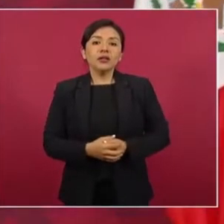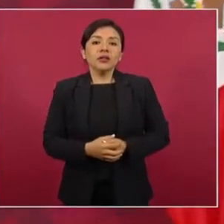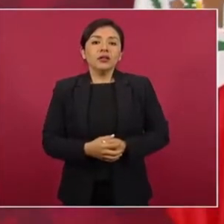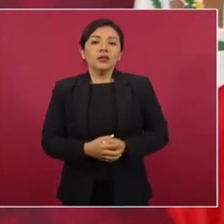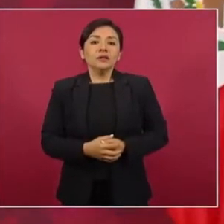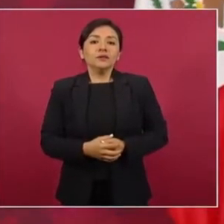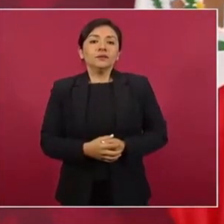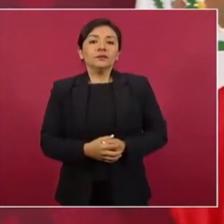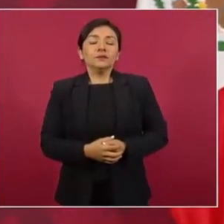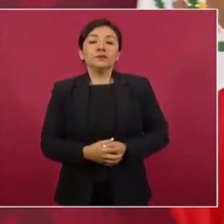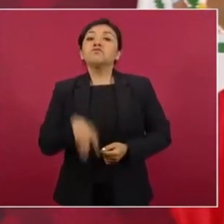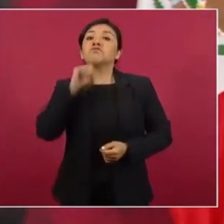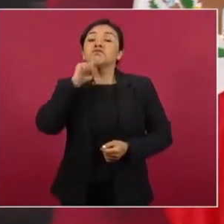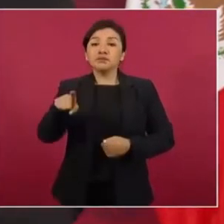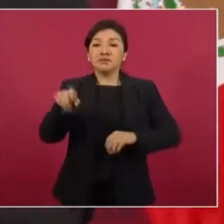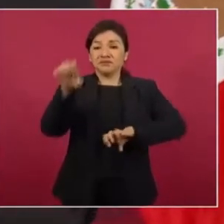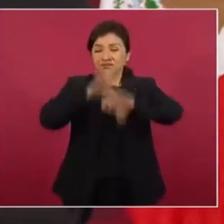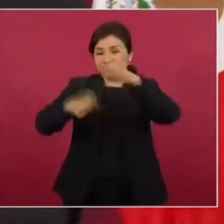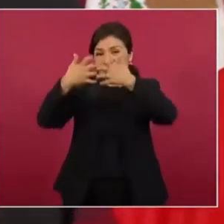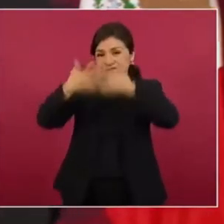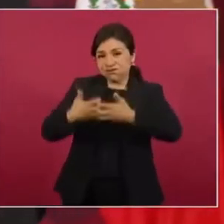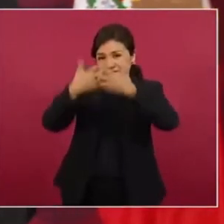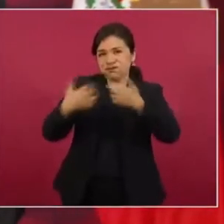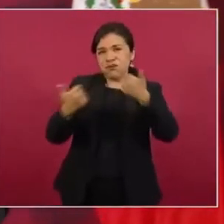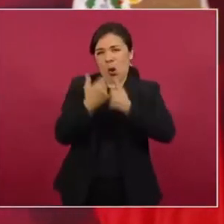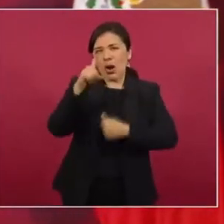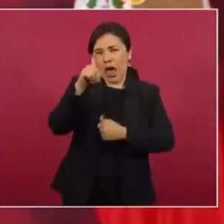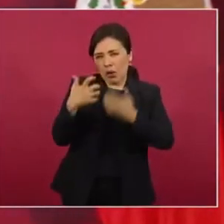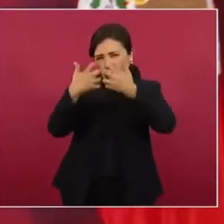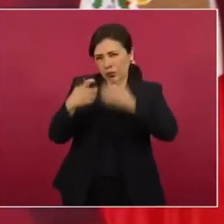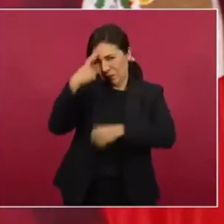esas hidroeléctricas van a poder